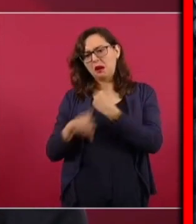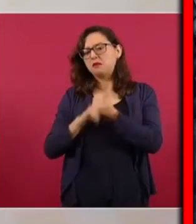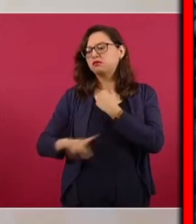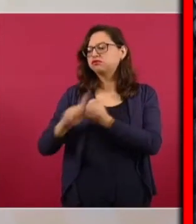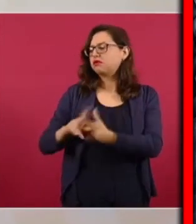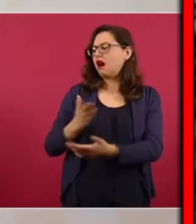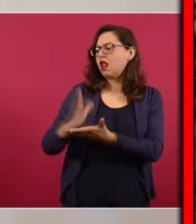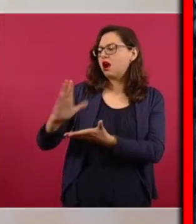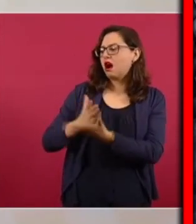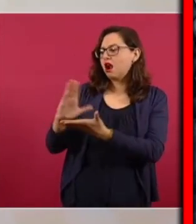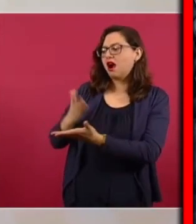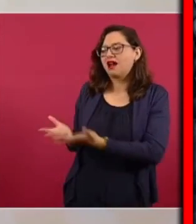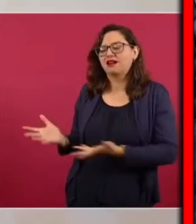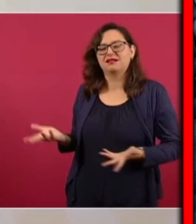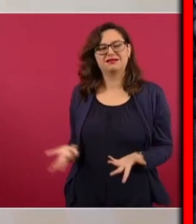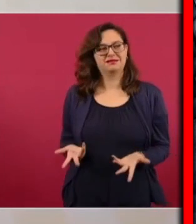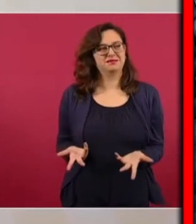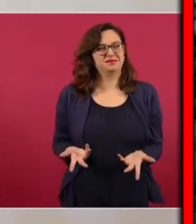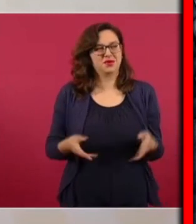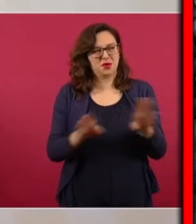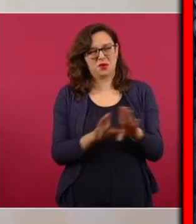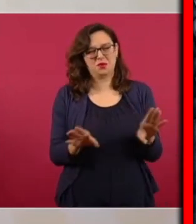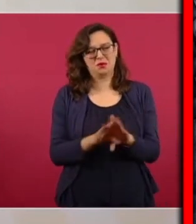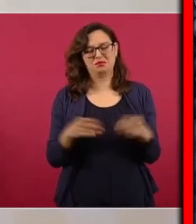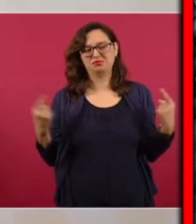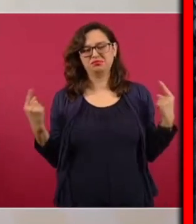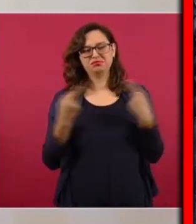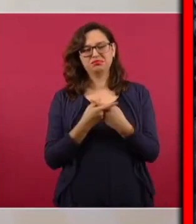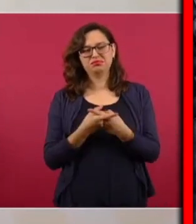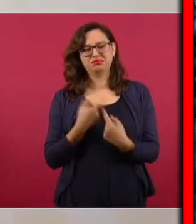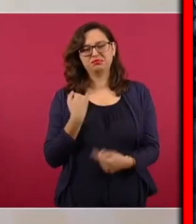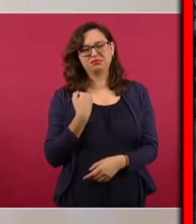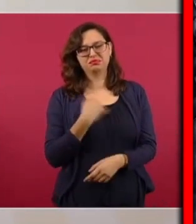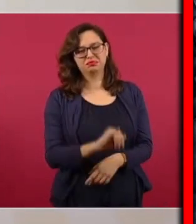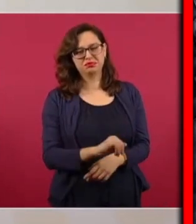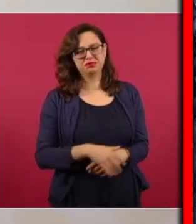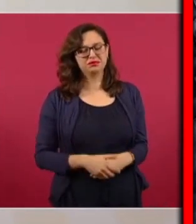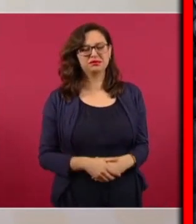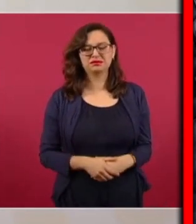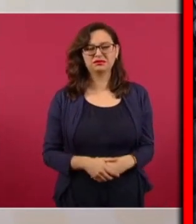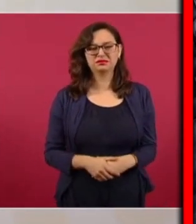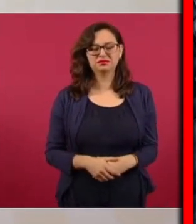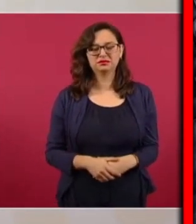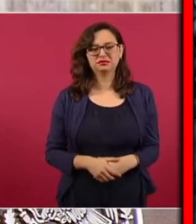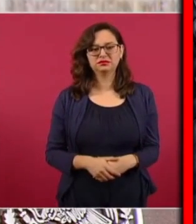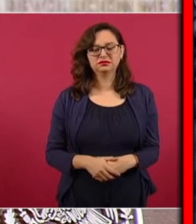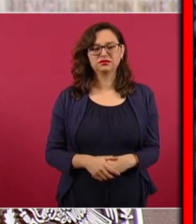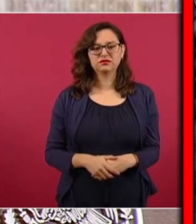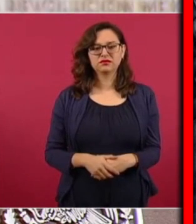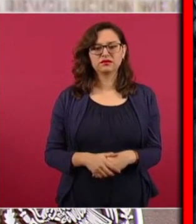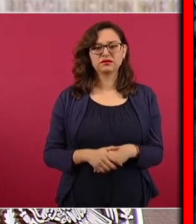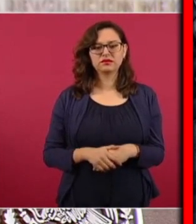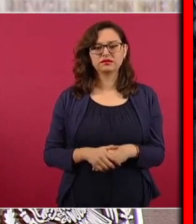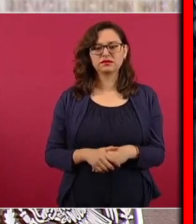pregunta, un reportero de Japón le pregunta sobre la nueva ley minera y sobre una